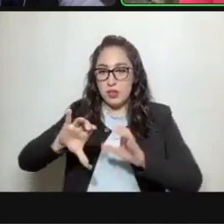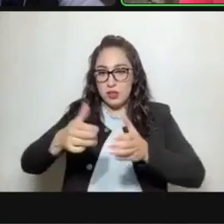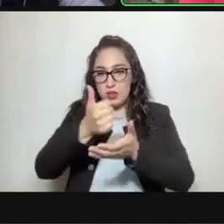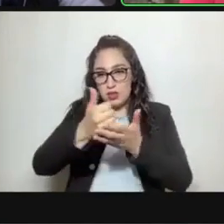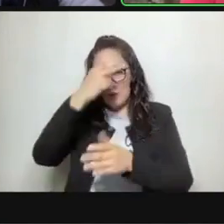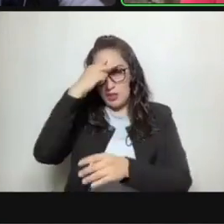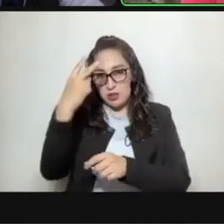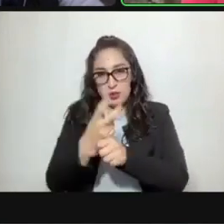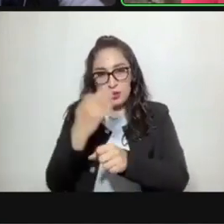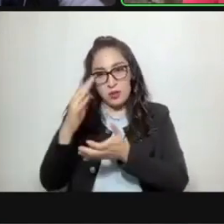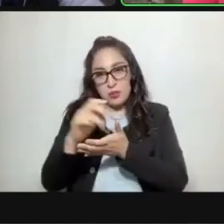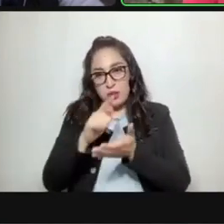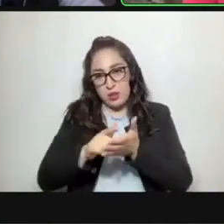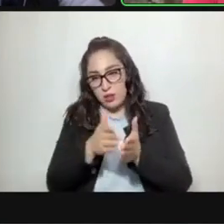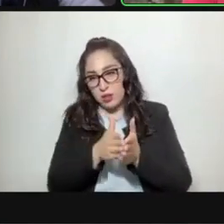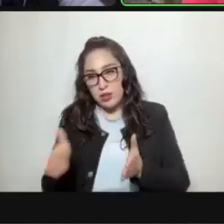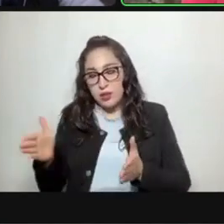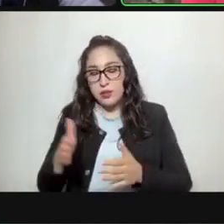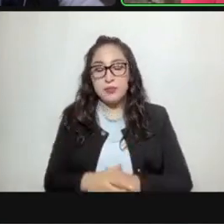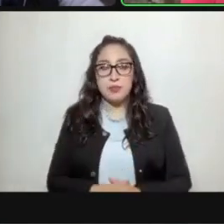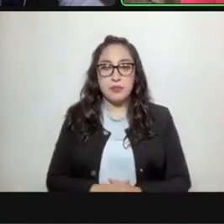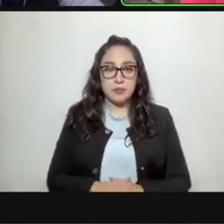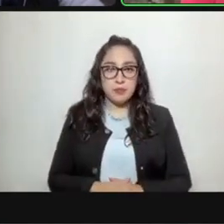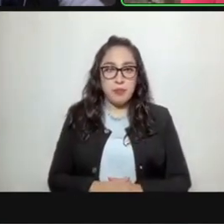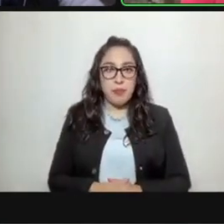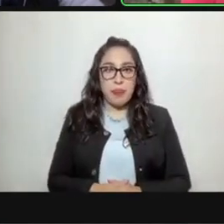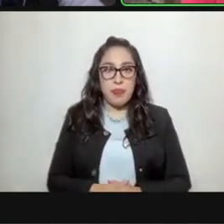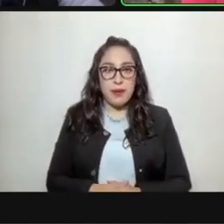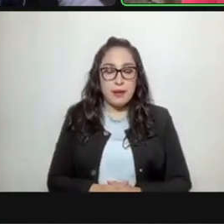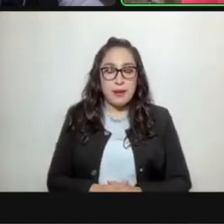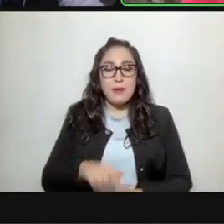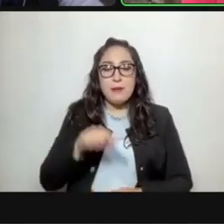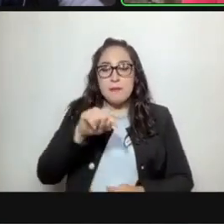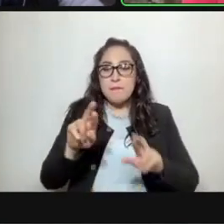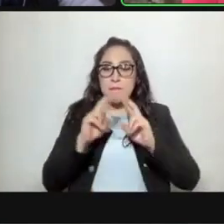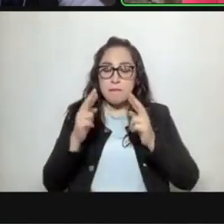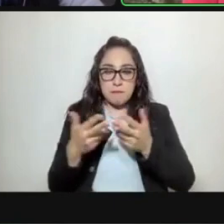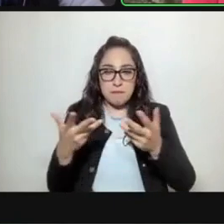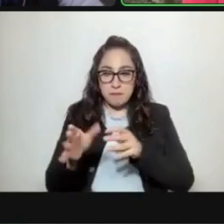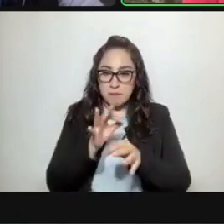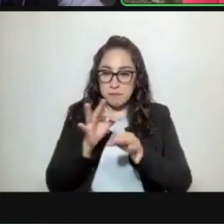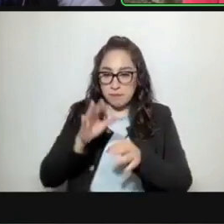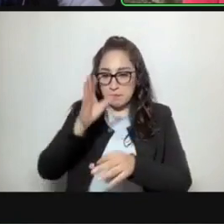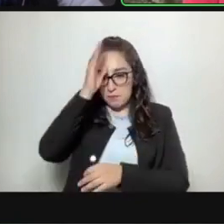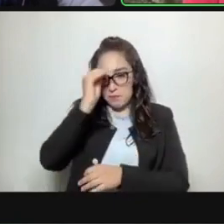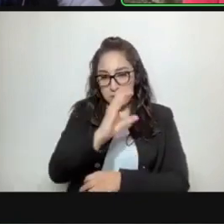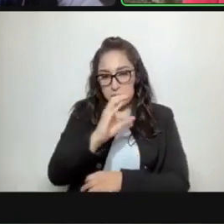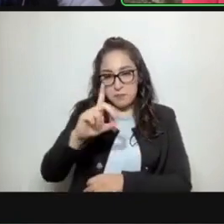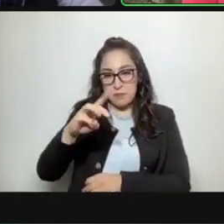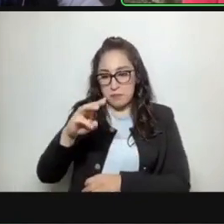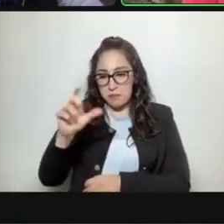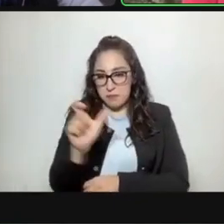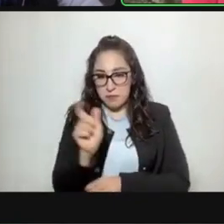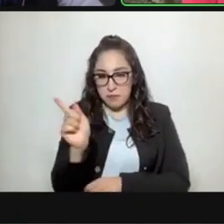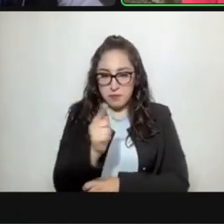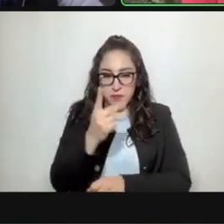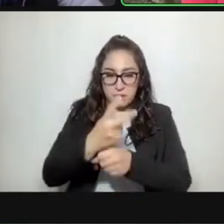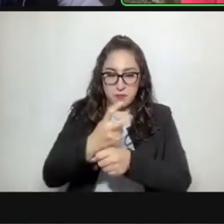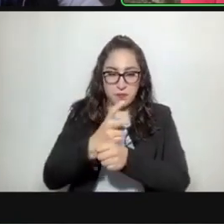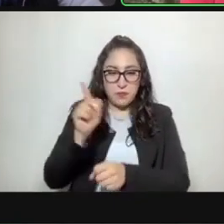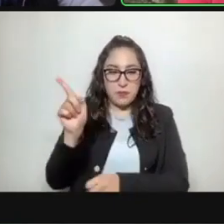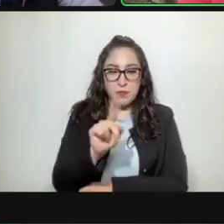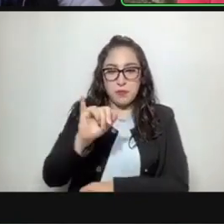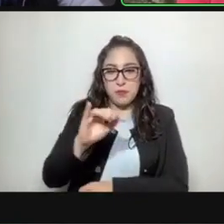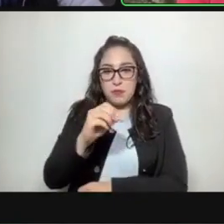Segunda Legislatura la cual se realiza en términos de los discos por el acuerdo CSMX diagonal dos diagonal